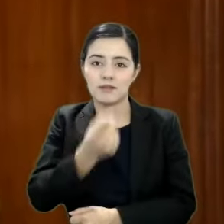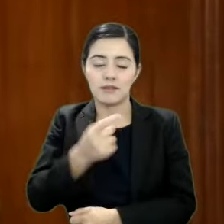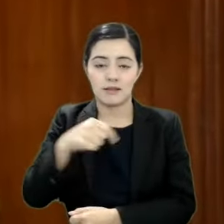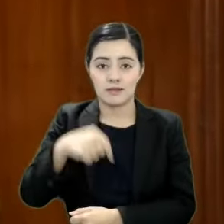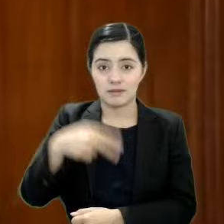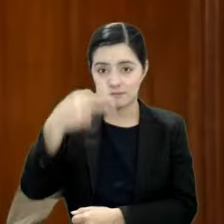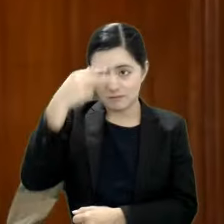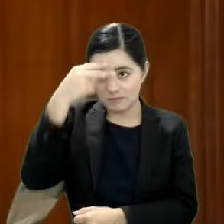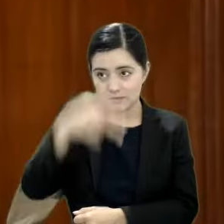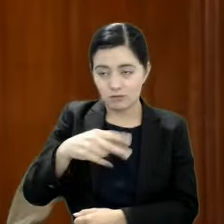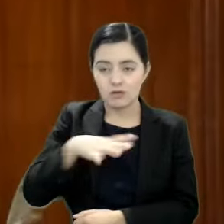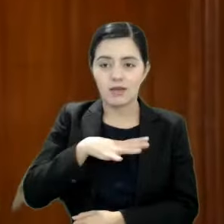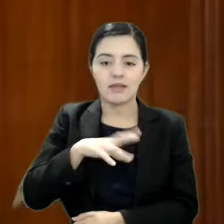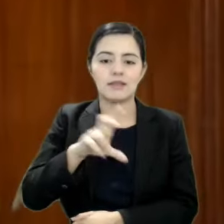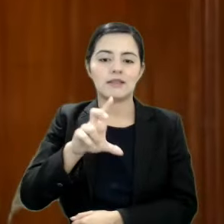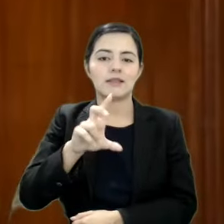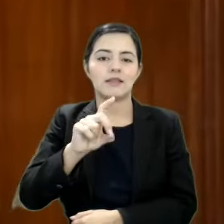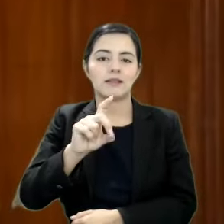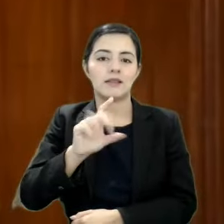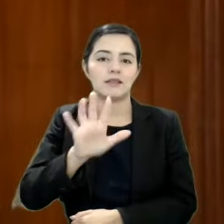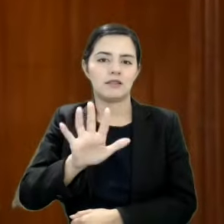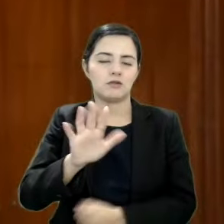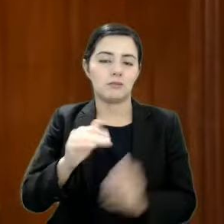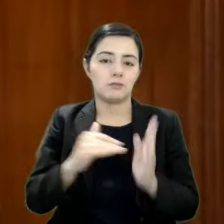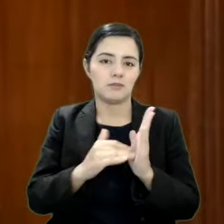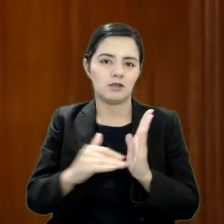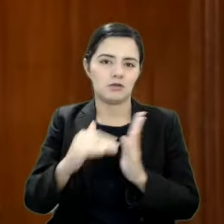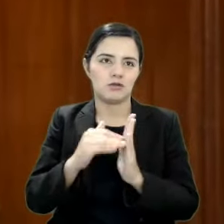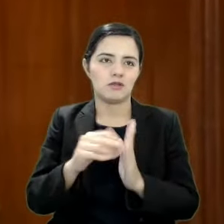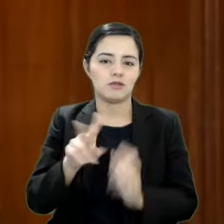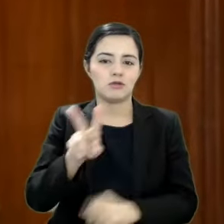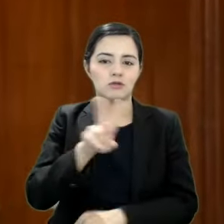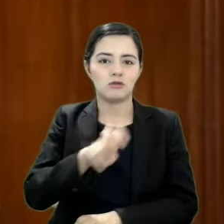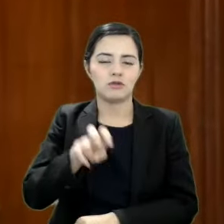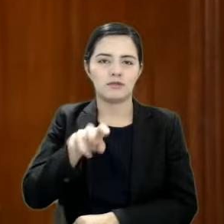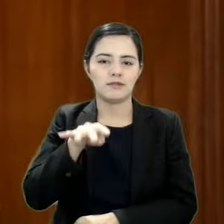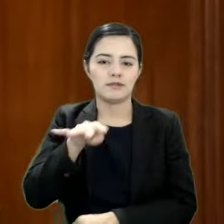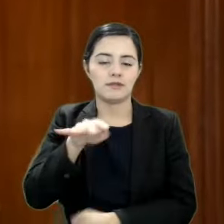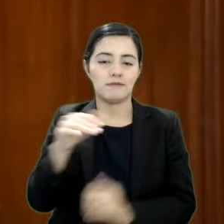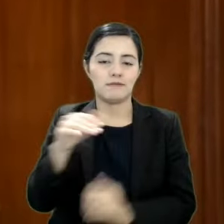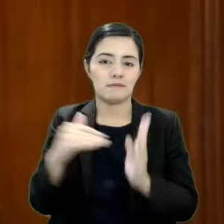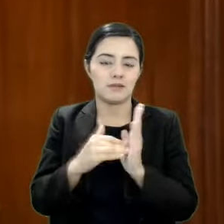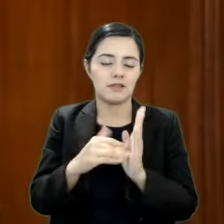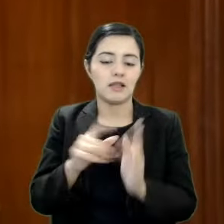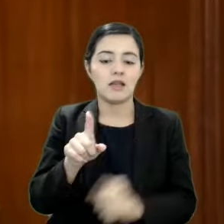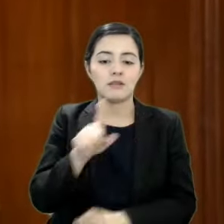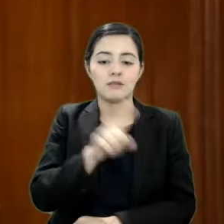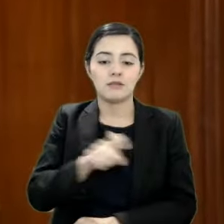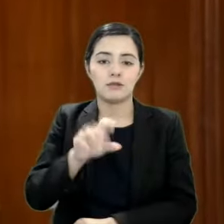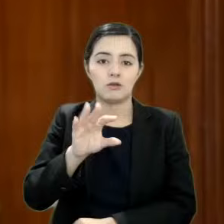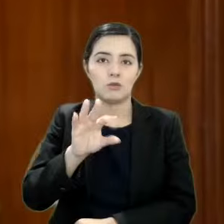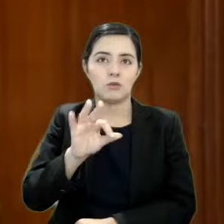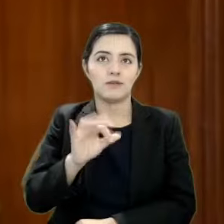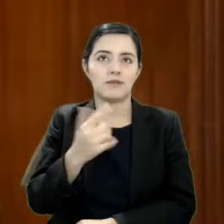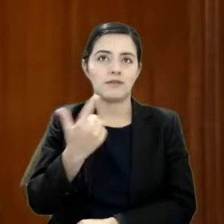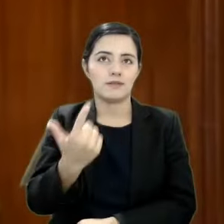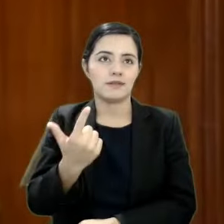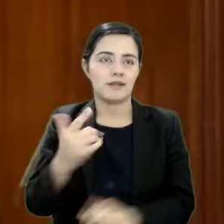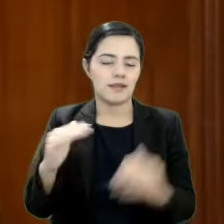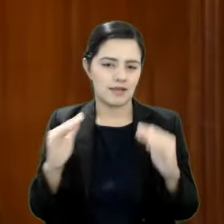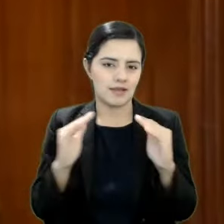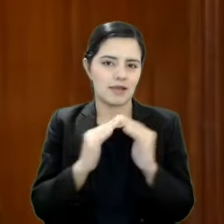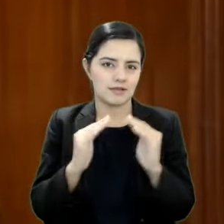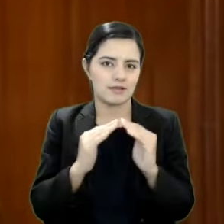35.219.141 hogares, de los